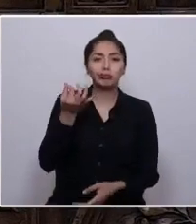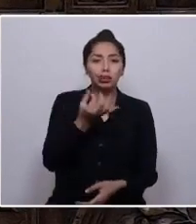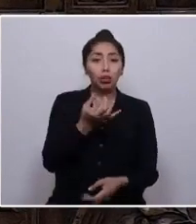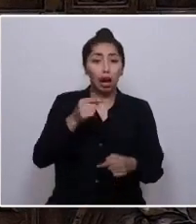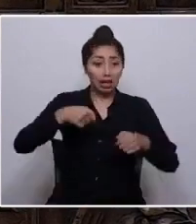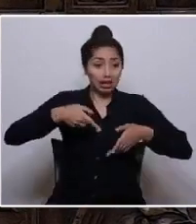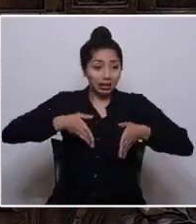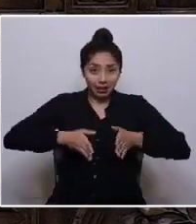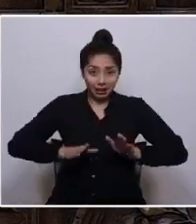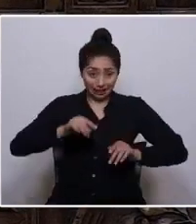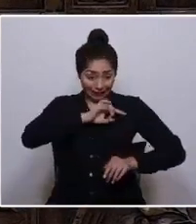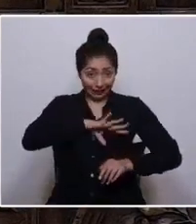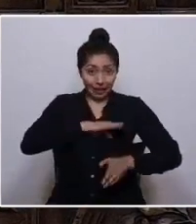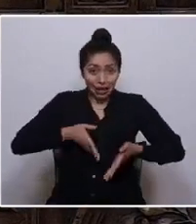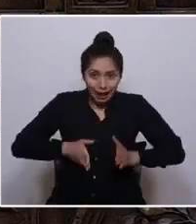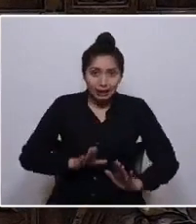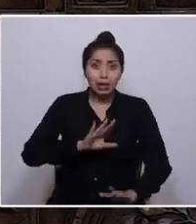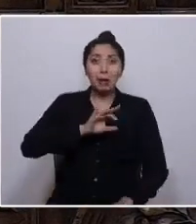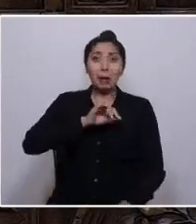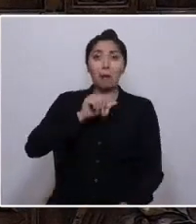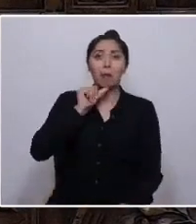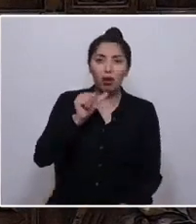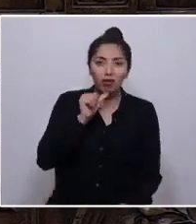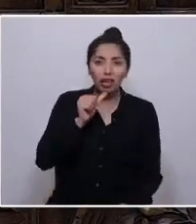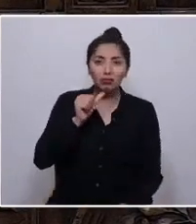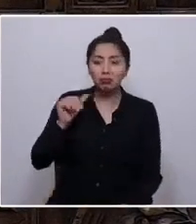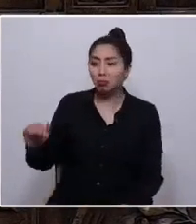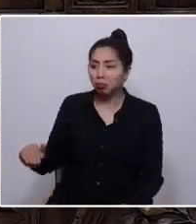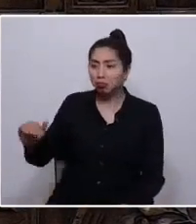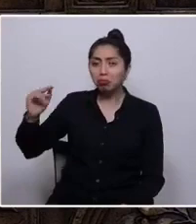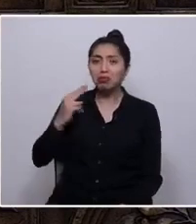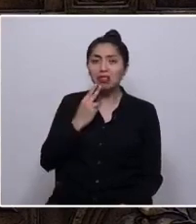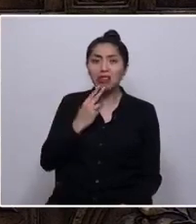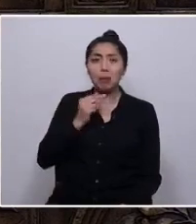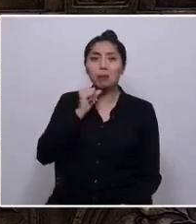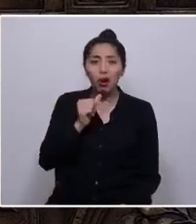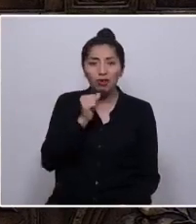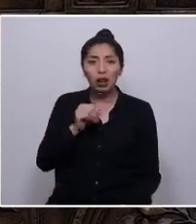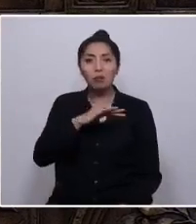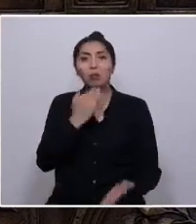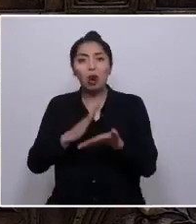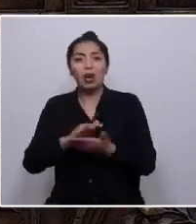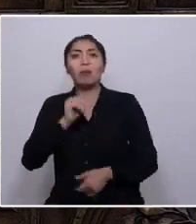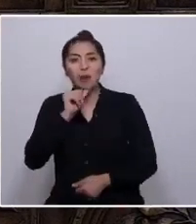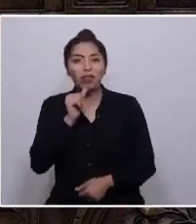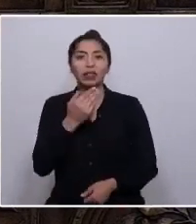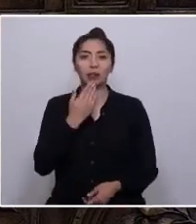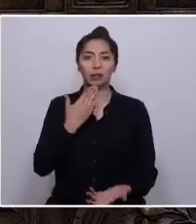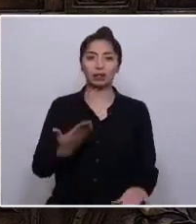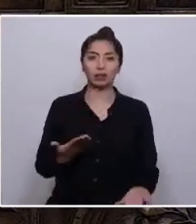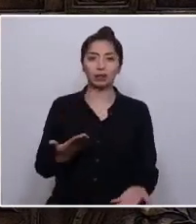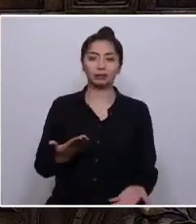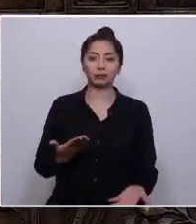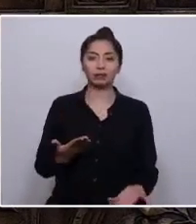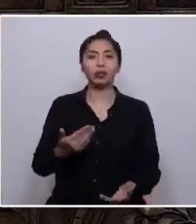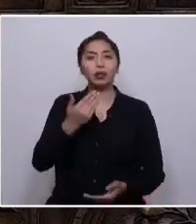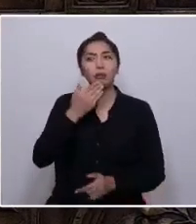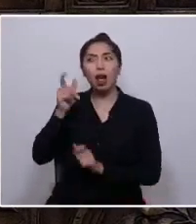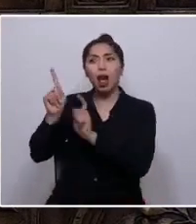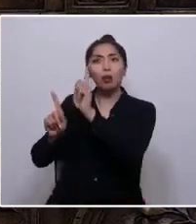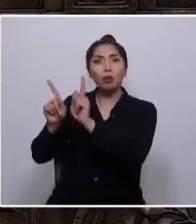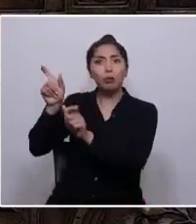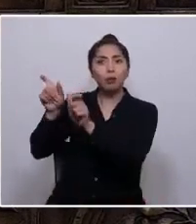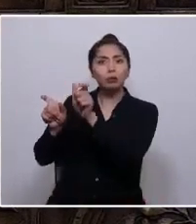se vive pobre y se muere pobre. Es tan claro ese poder y dónde está que nunca van presos, no cometen